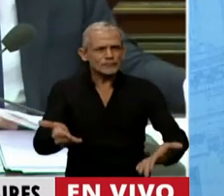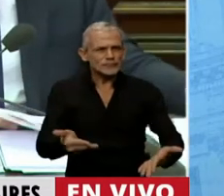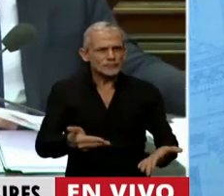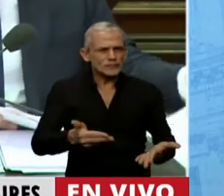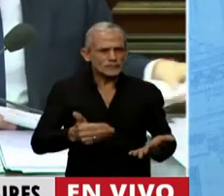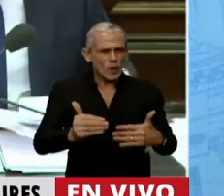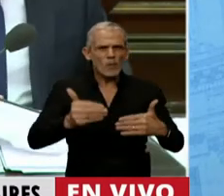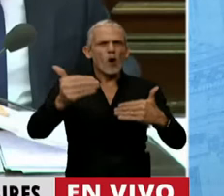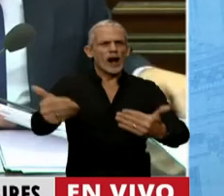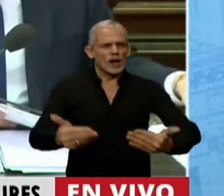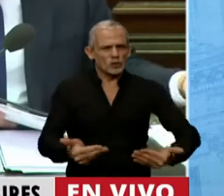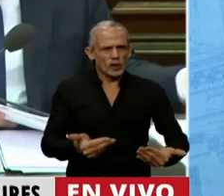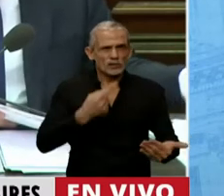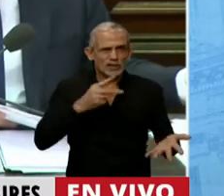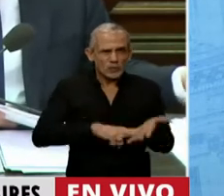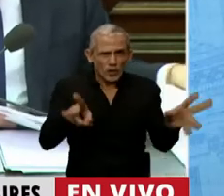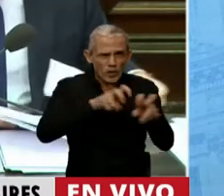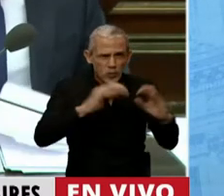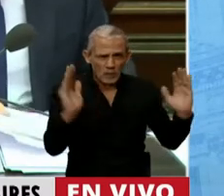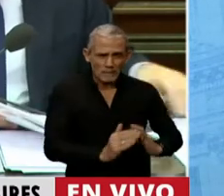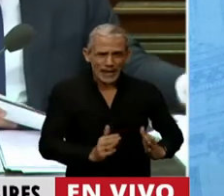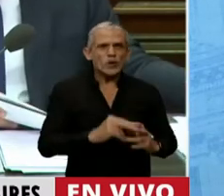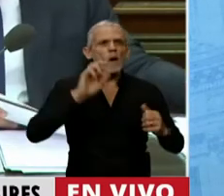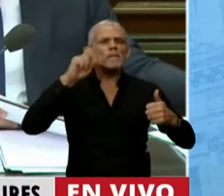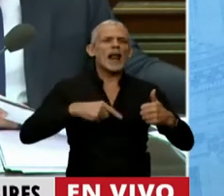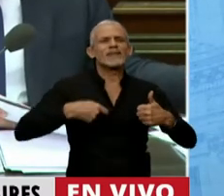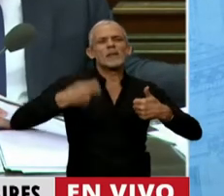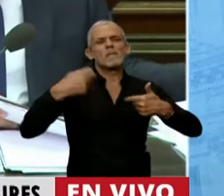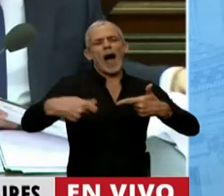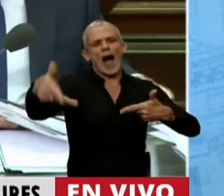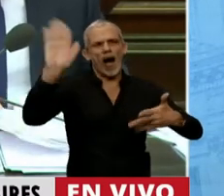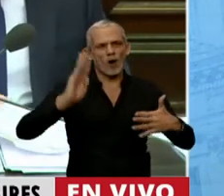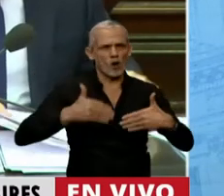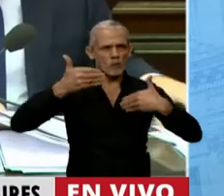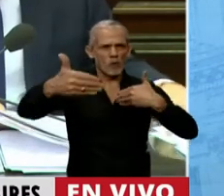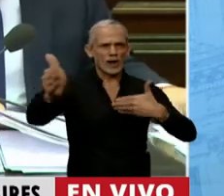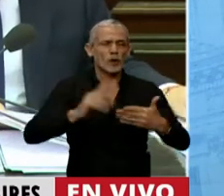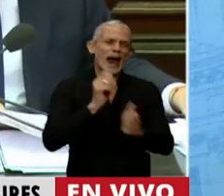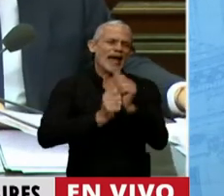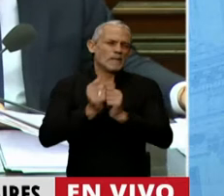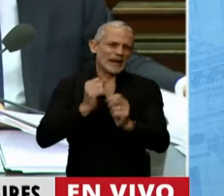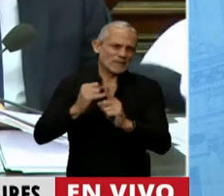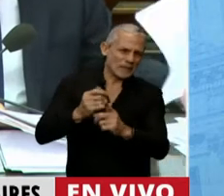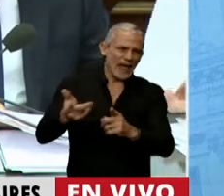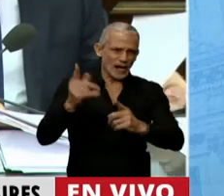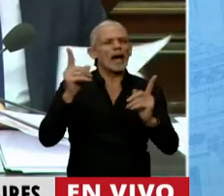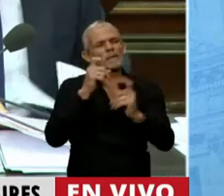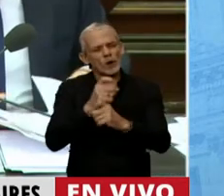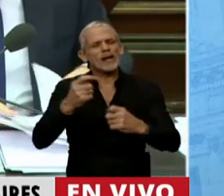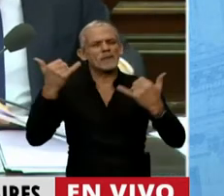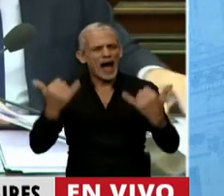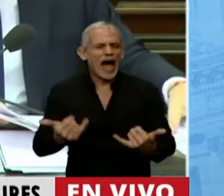se establecen planes de pago para alguna empresa que haya tenido alguna